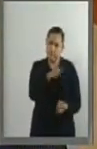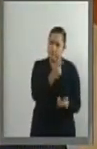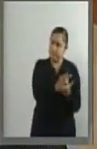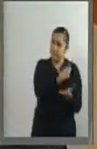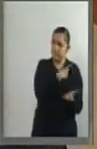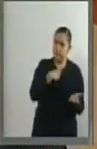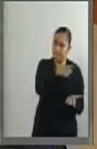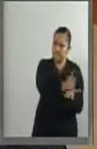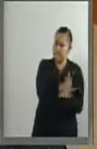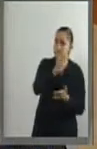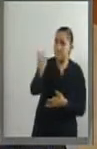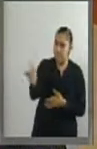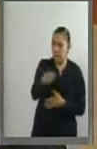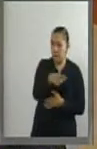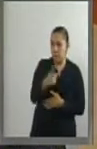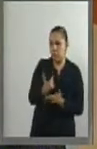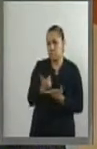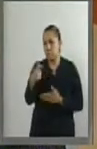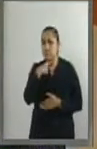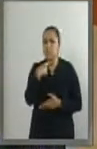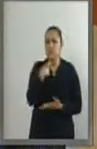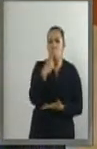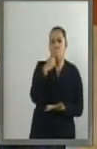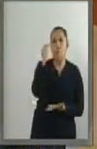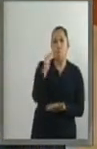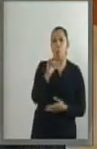están prohibidas.